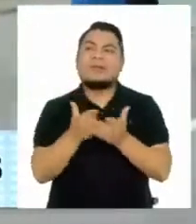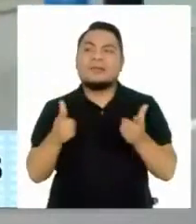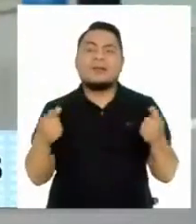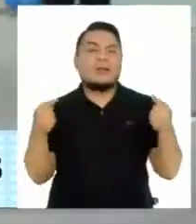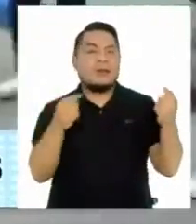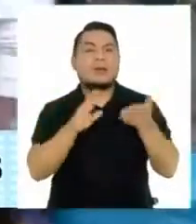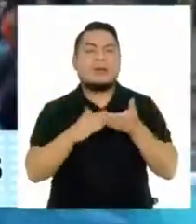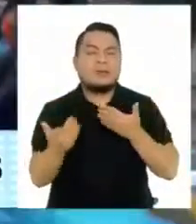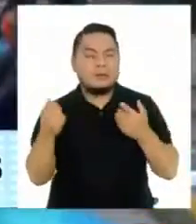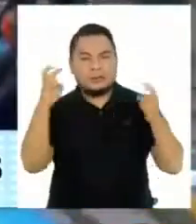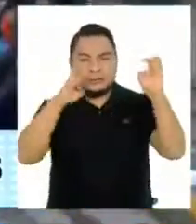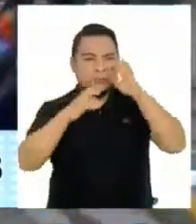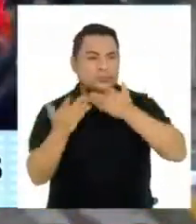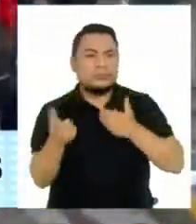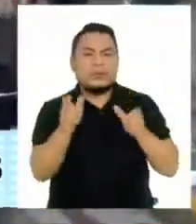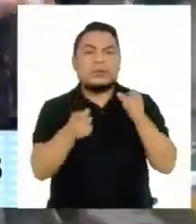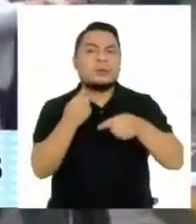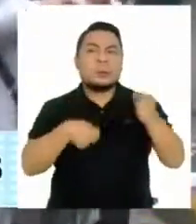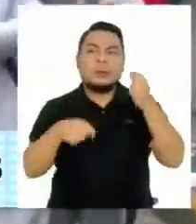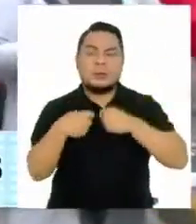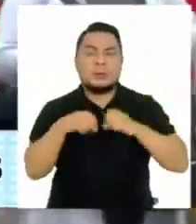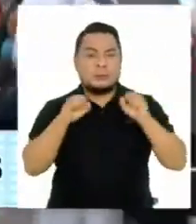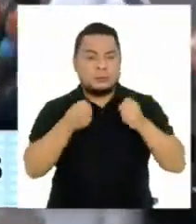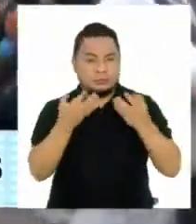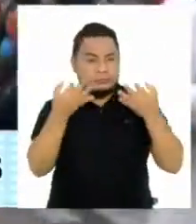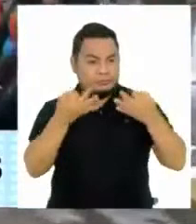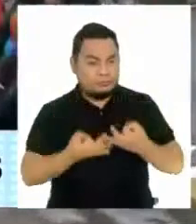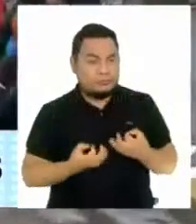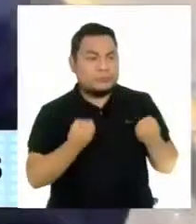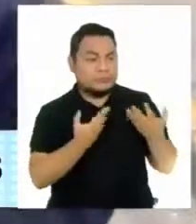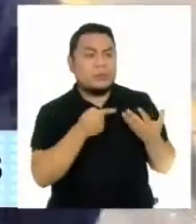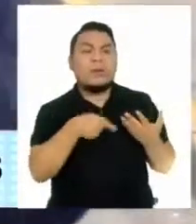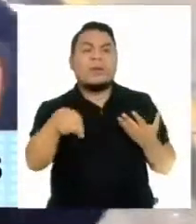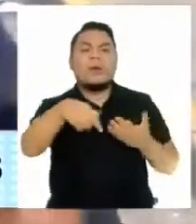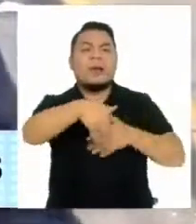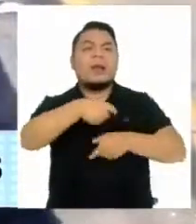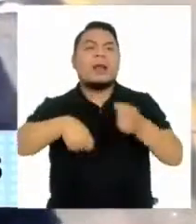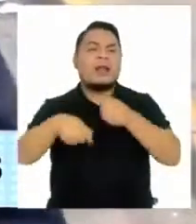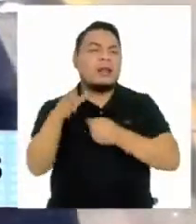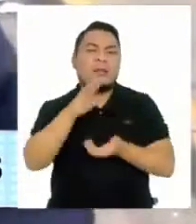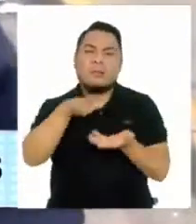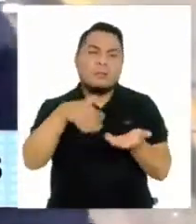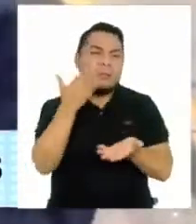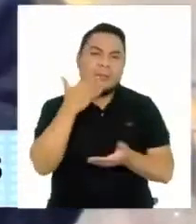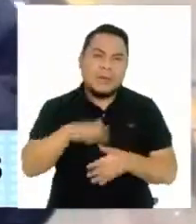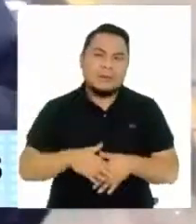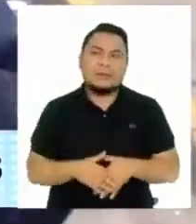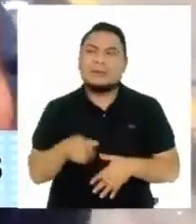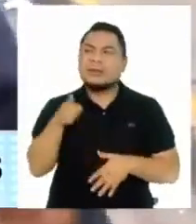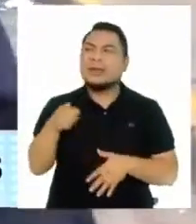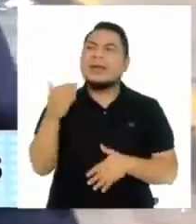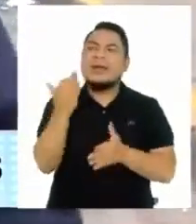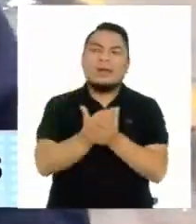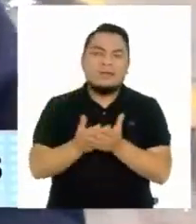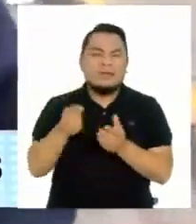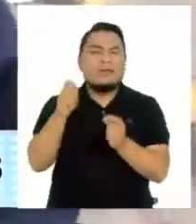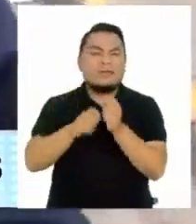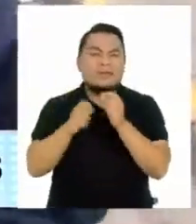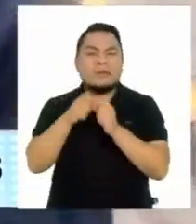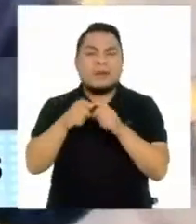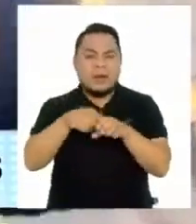ambiente de incertidumbre para los comerciantes que apuestan por la formalidad. Amenazan incluso con objetos